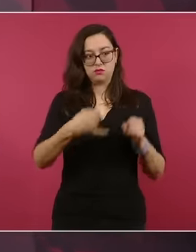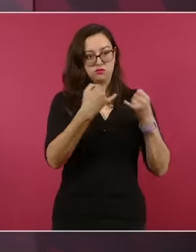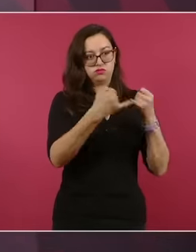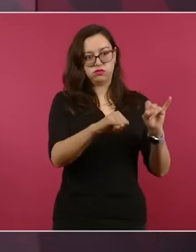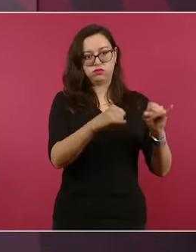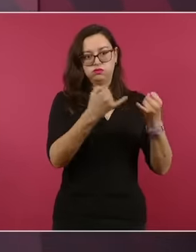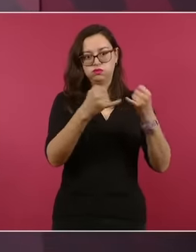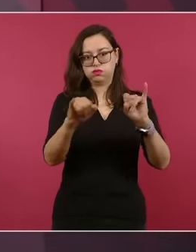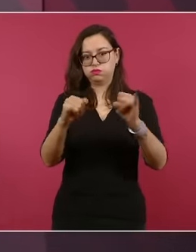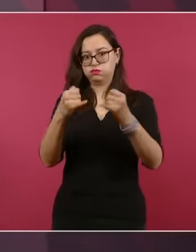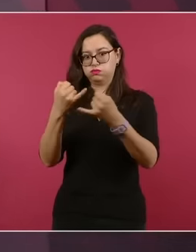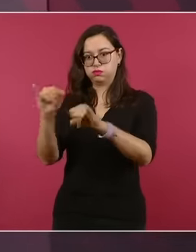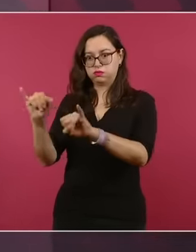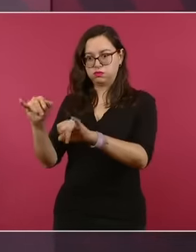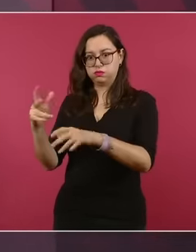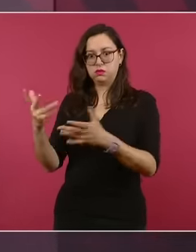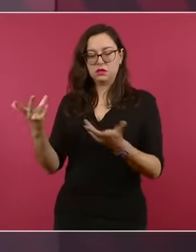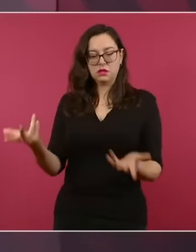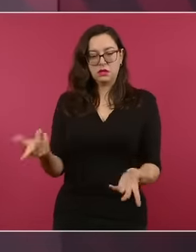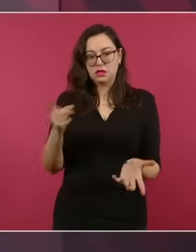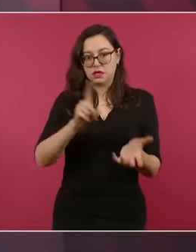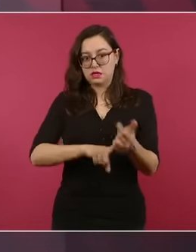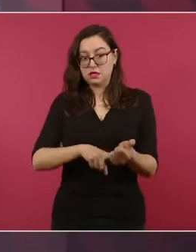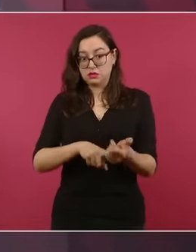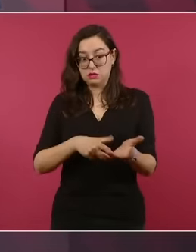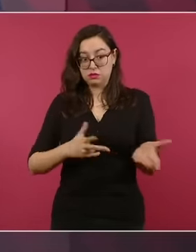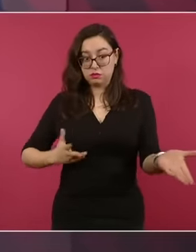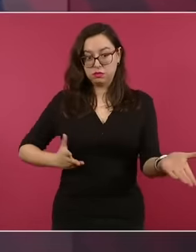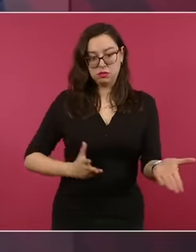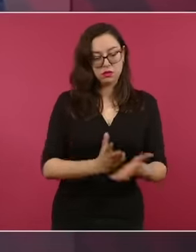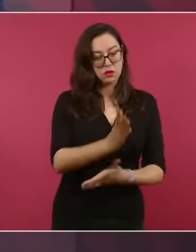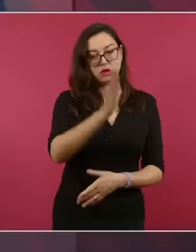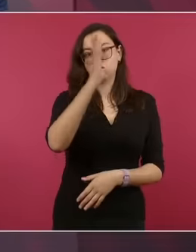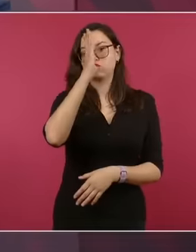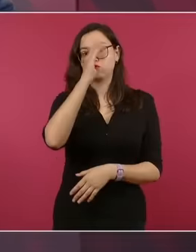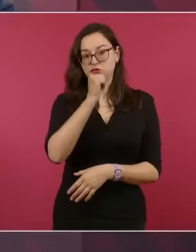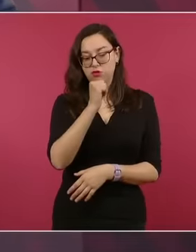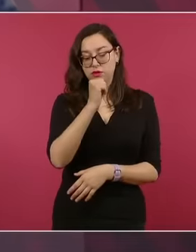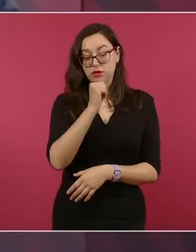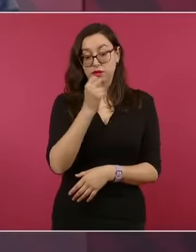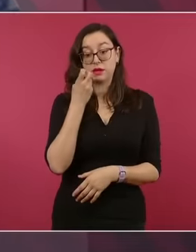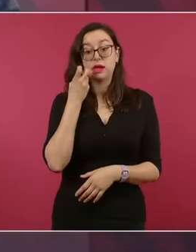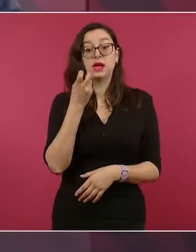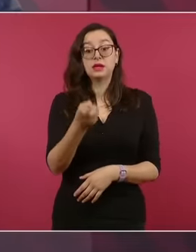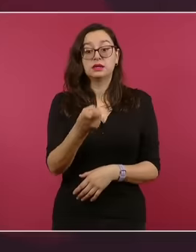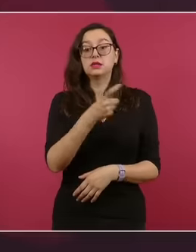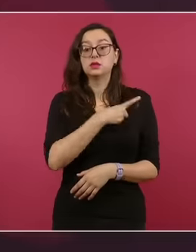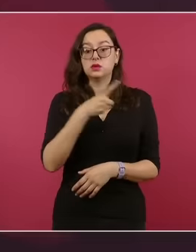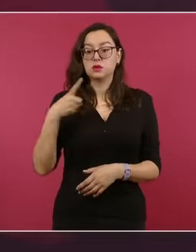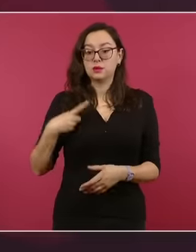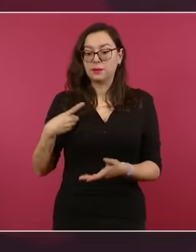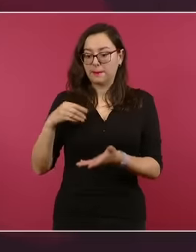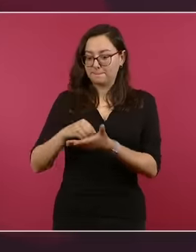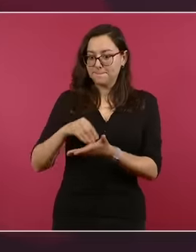de esos espacios. Eso es lo que se busca.